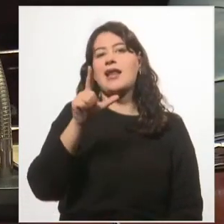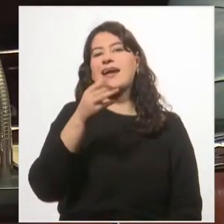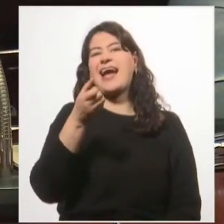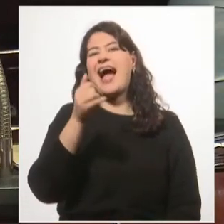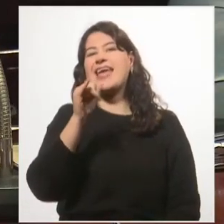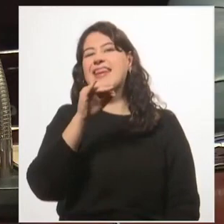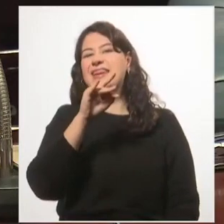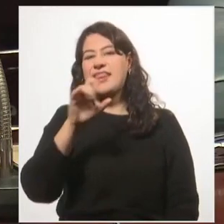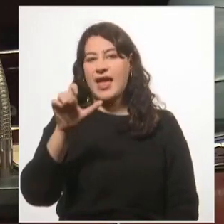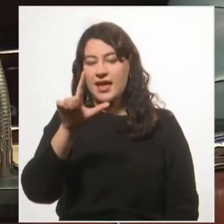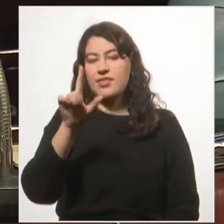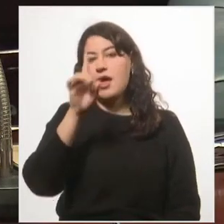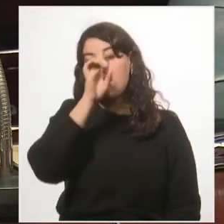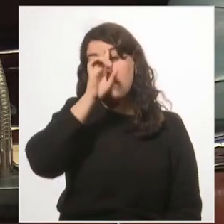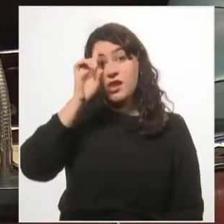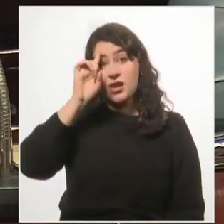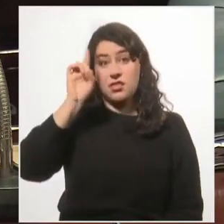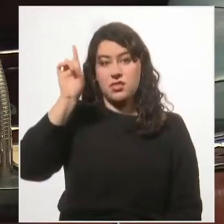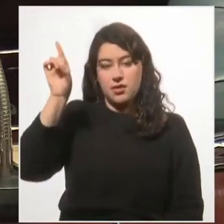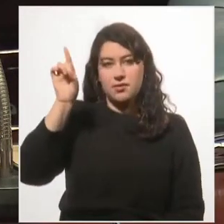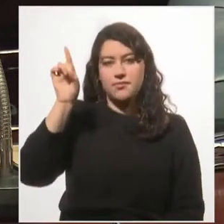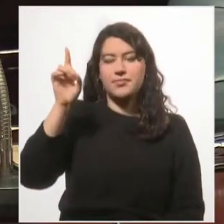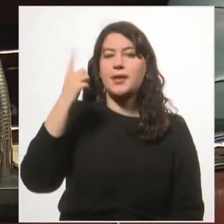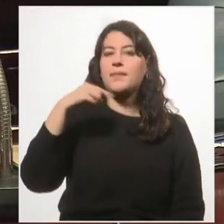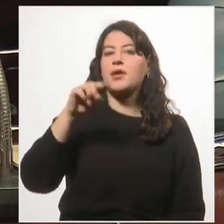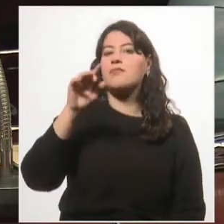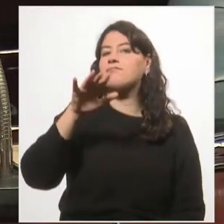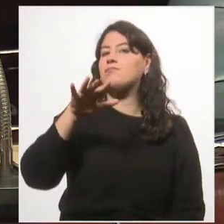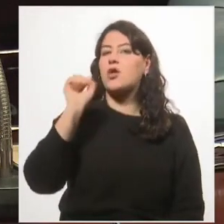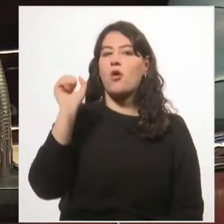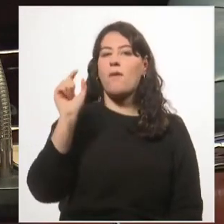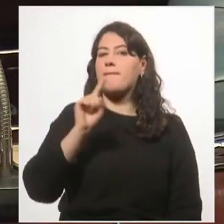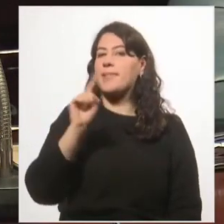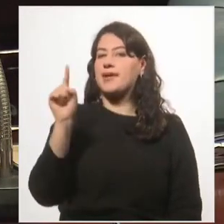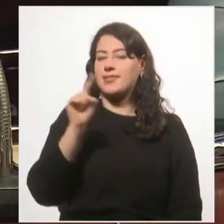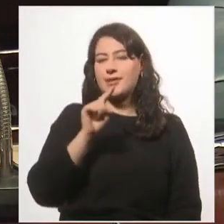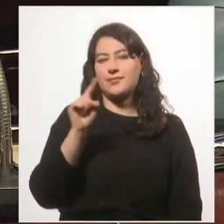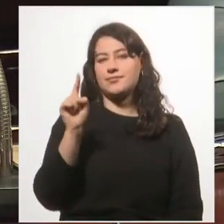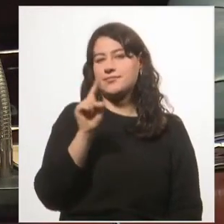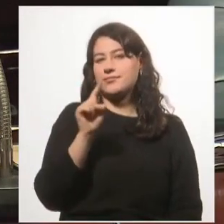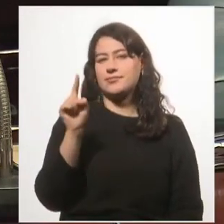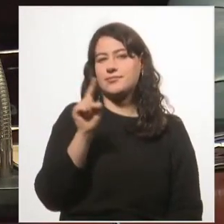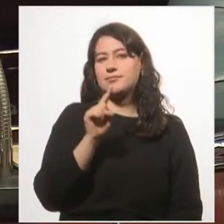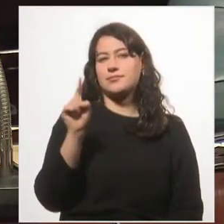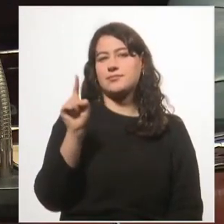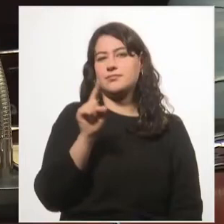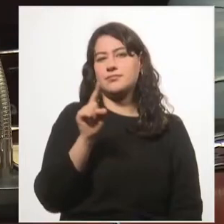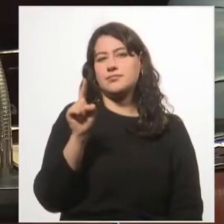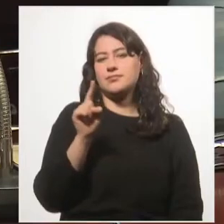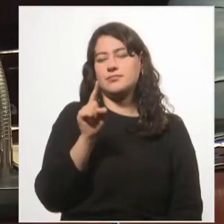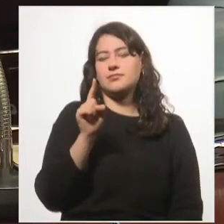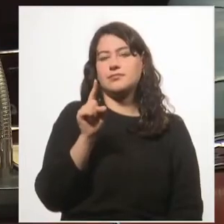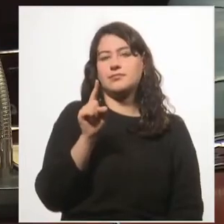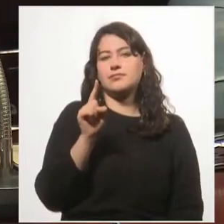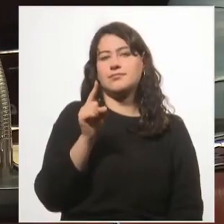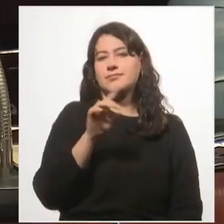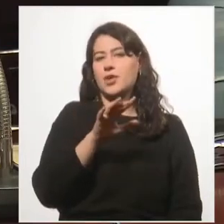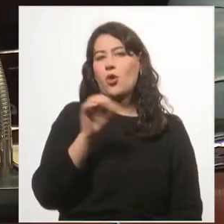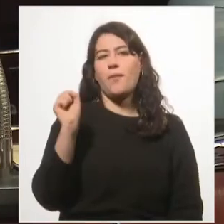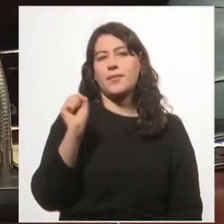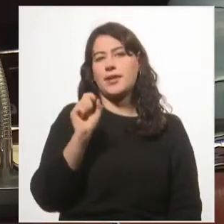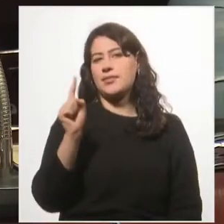pero que no comprendió la dimensión mundial